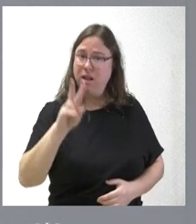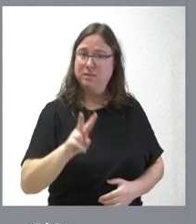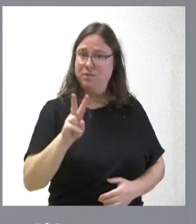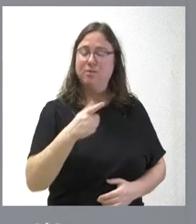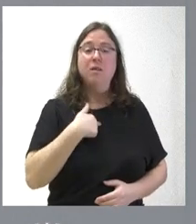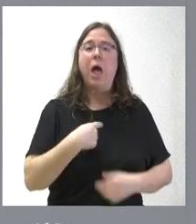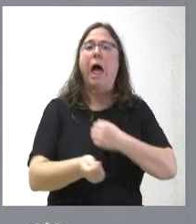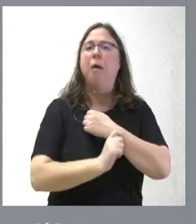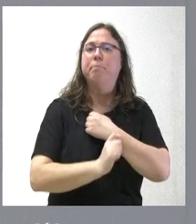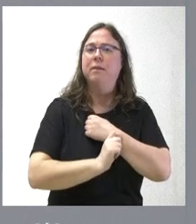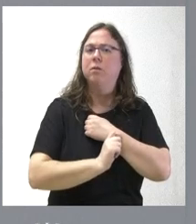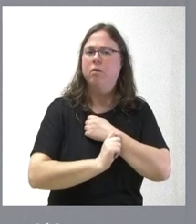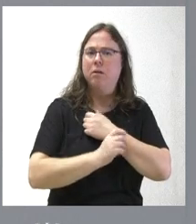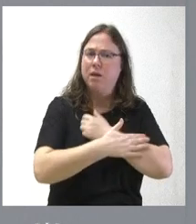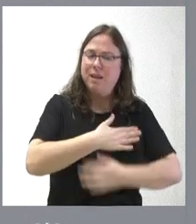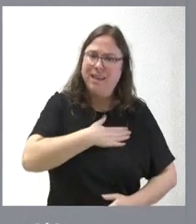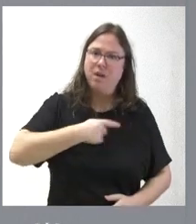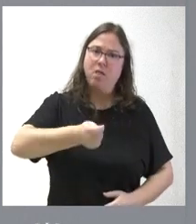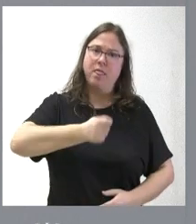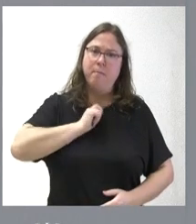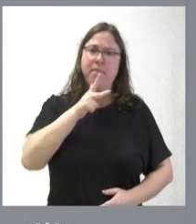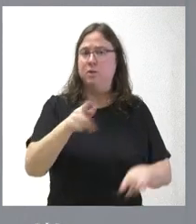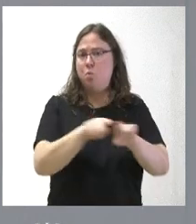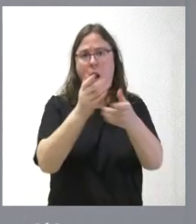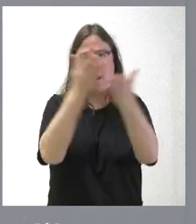apaño, queremos nuestros derechos, los que nos correspondan como a los demás.